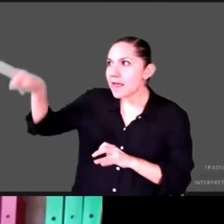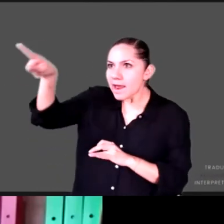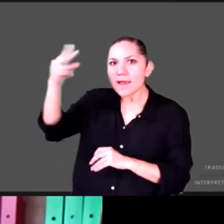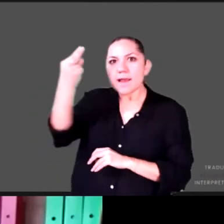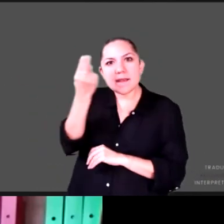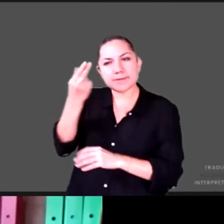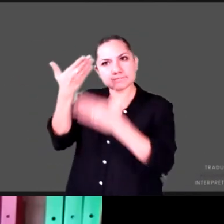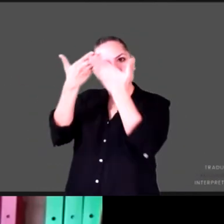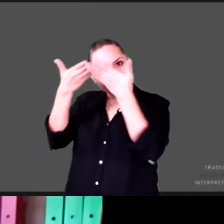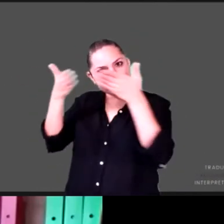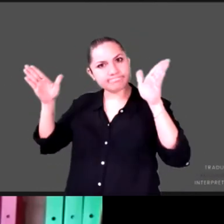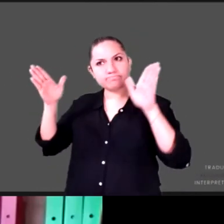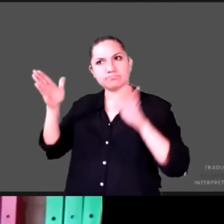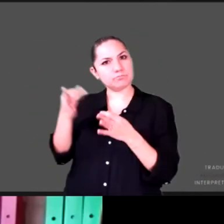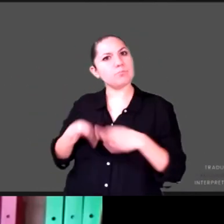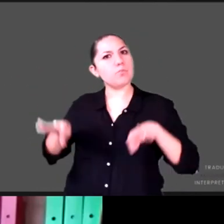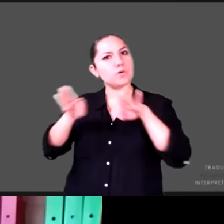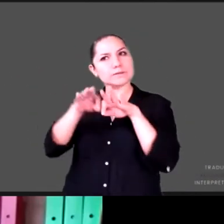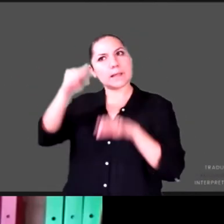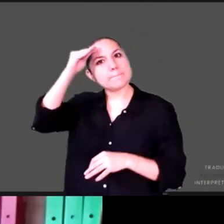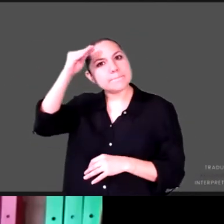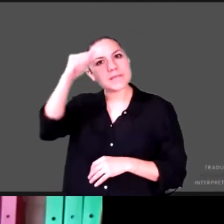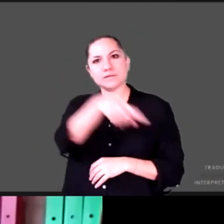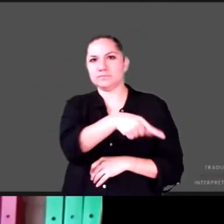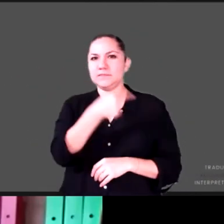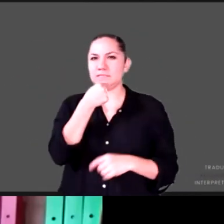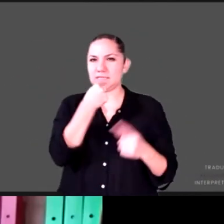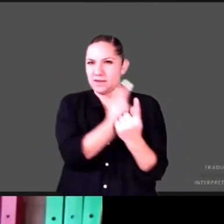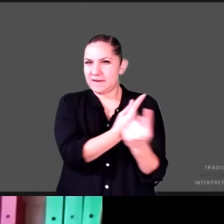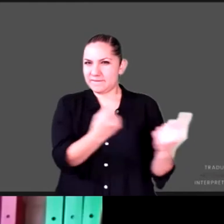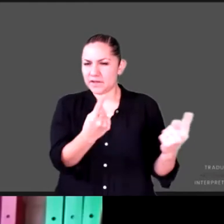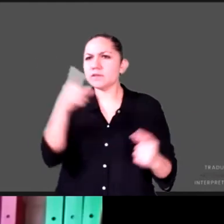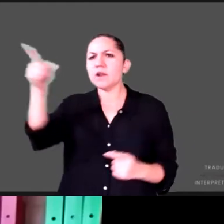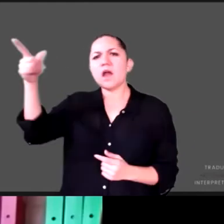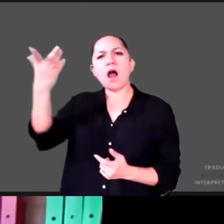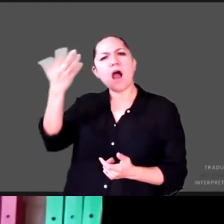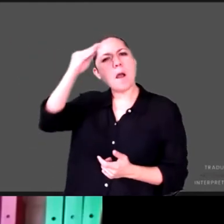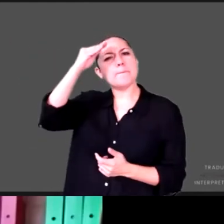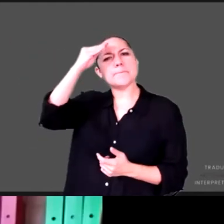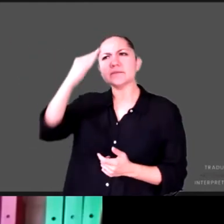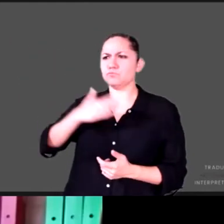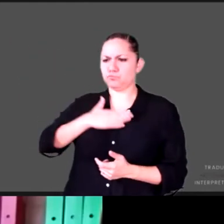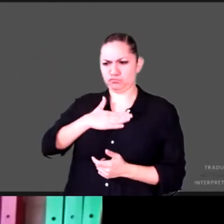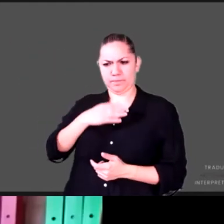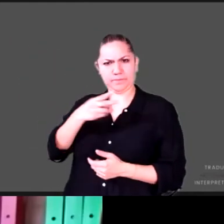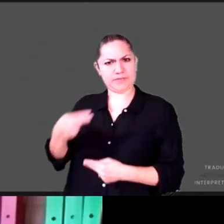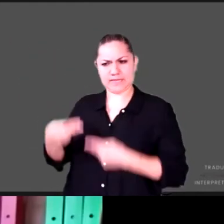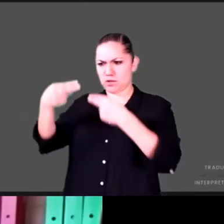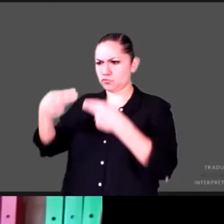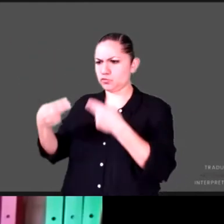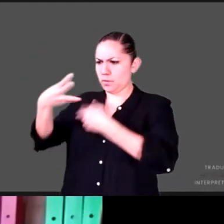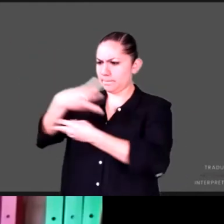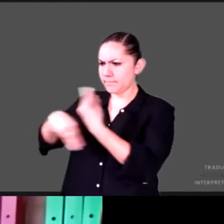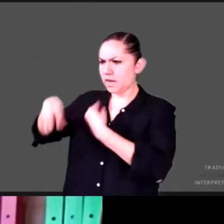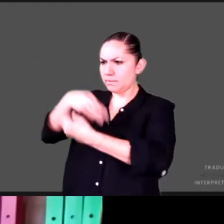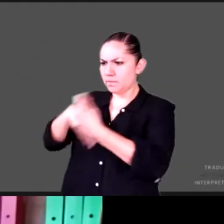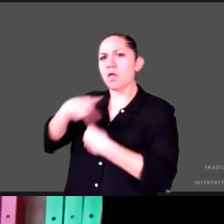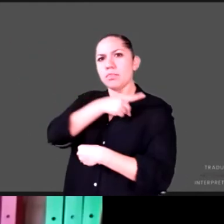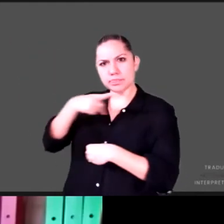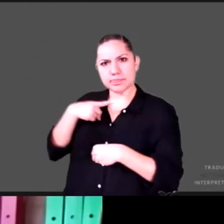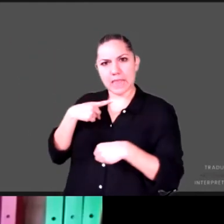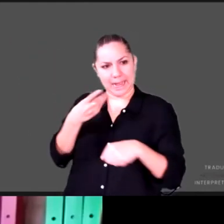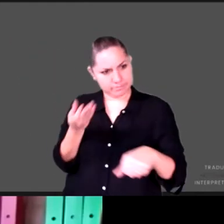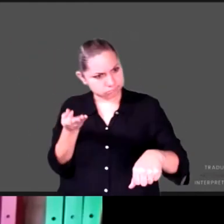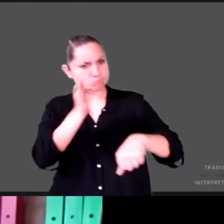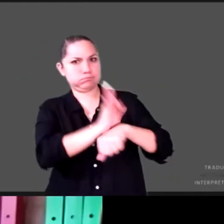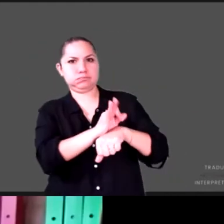de su estrategia de negocio, no como un programa de responsabilidad social, por ahí extra. Debe estar en el centro de su estrategia